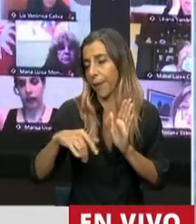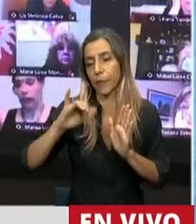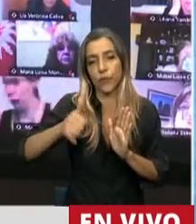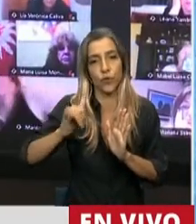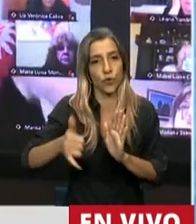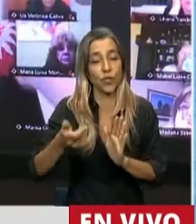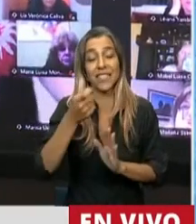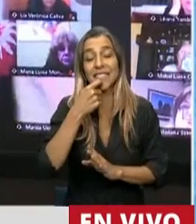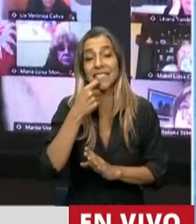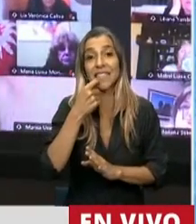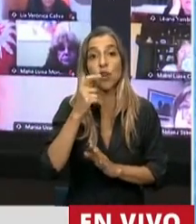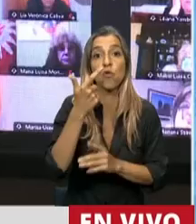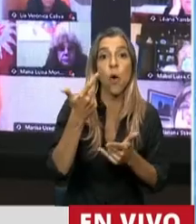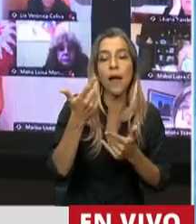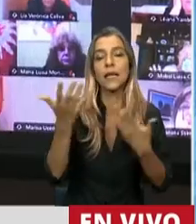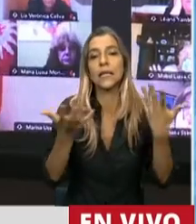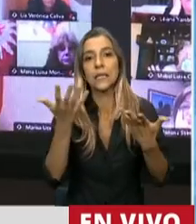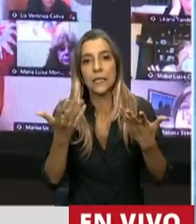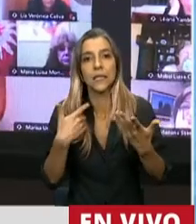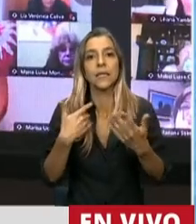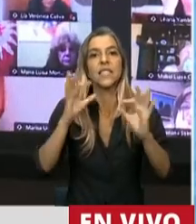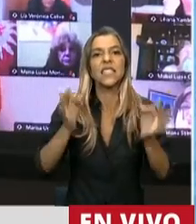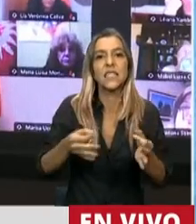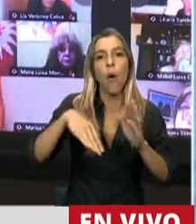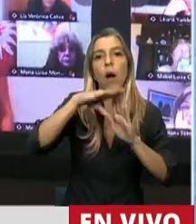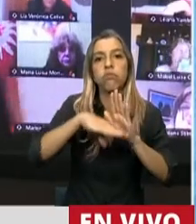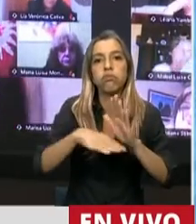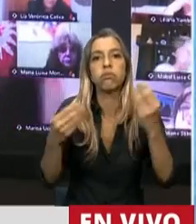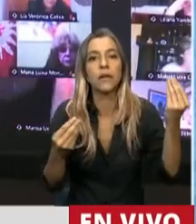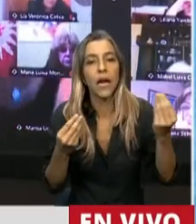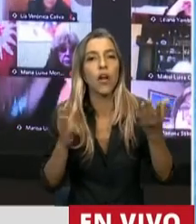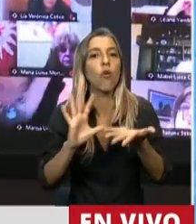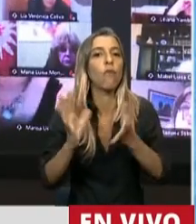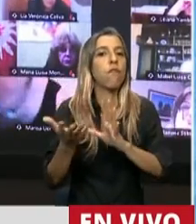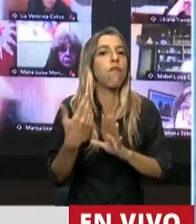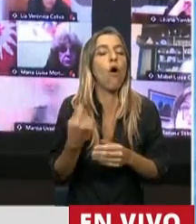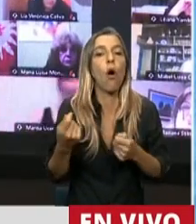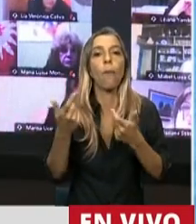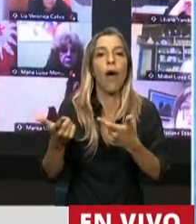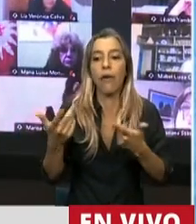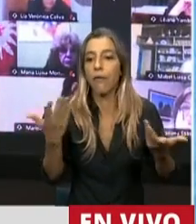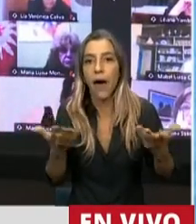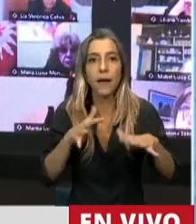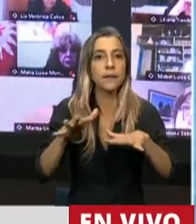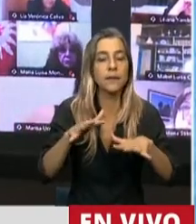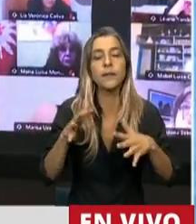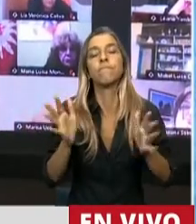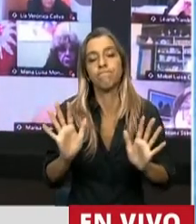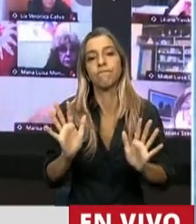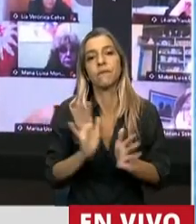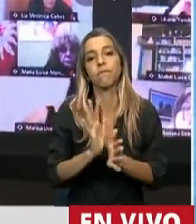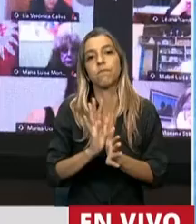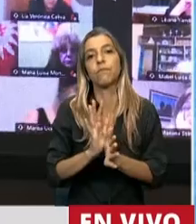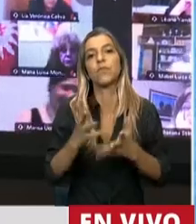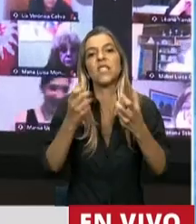es muy difícil priorizarlo y si no priorizamos, los recursos se usan en forma ineficiente y el sistema no se sostiene.